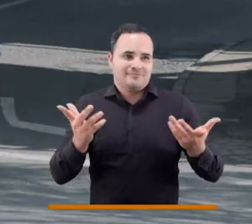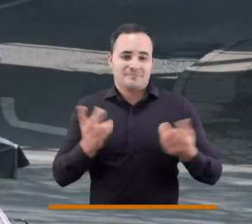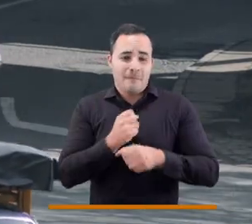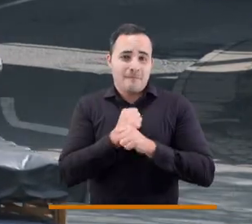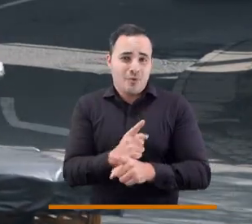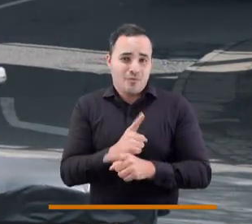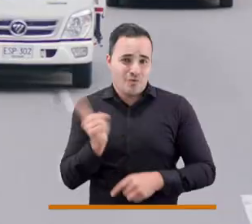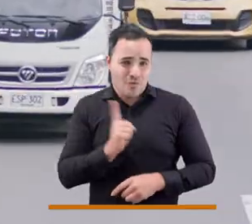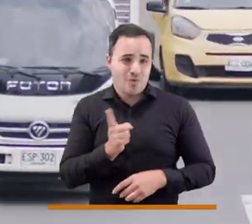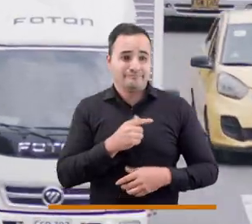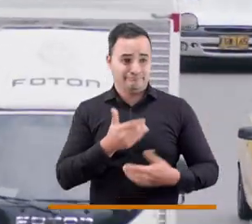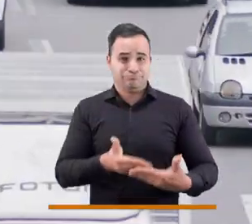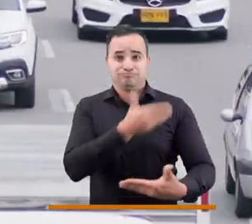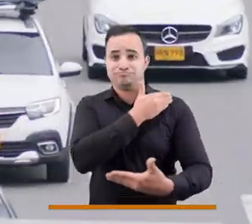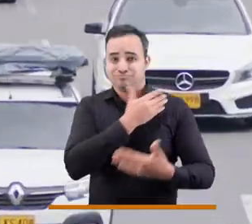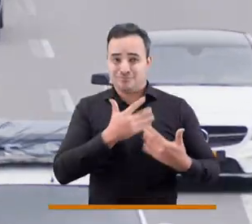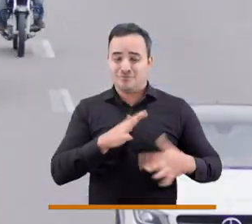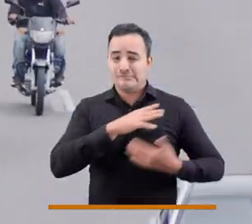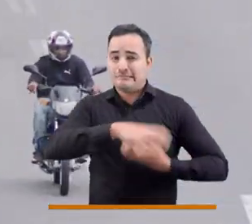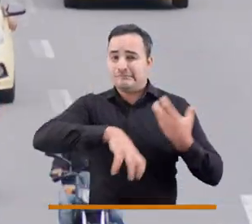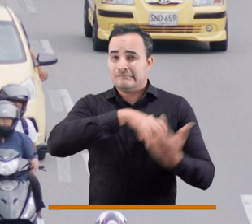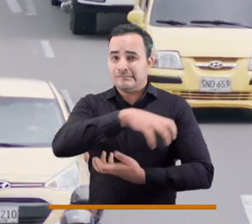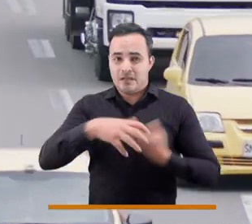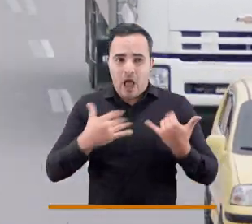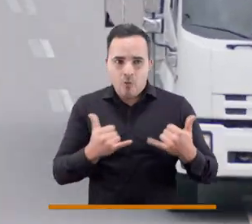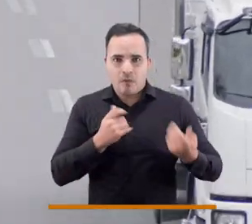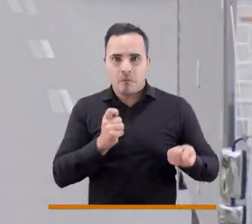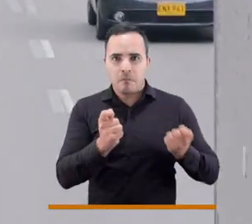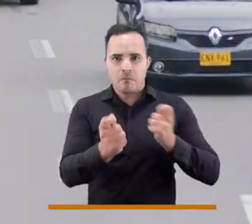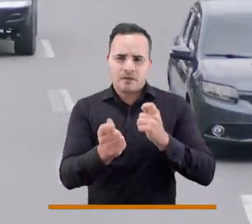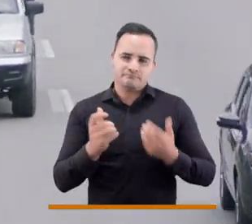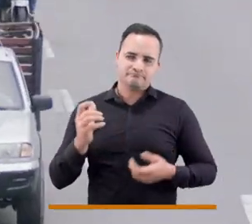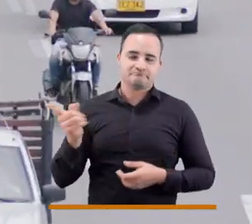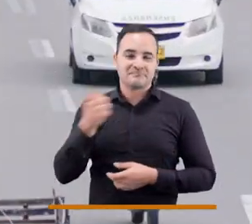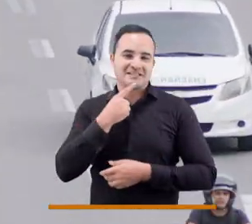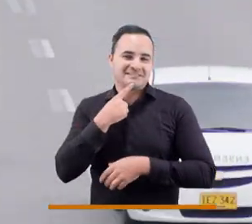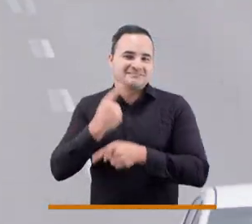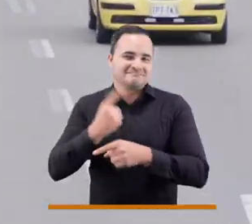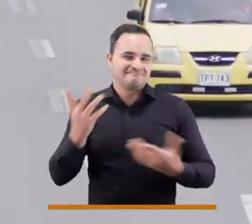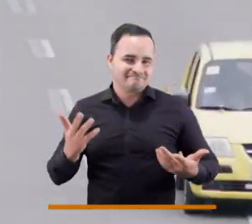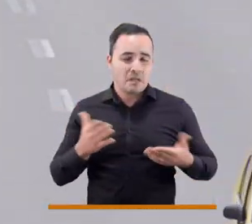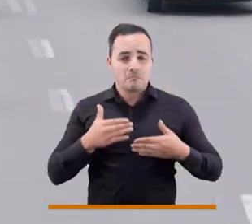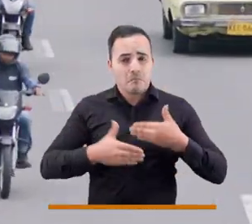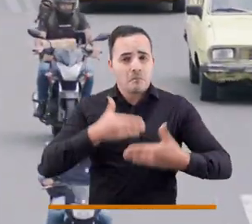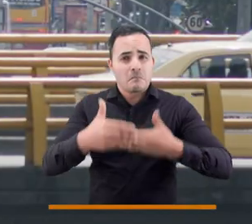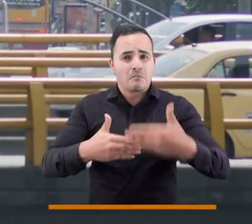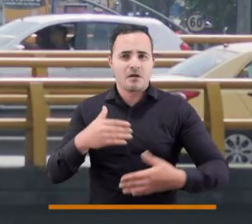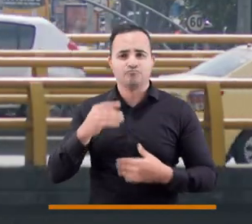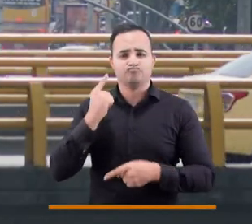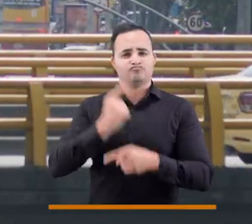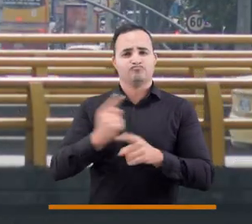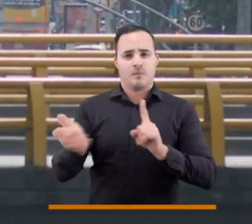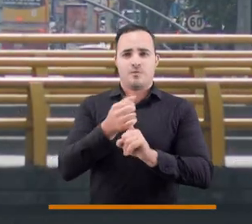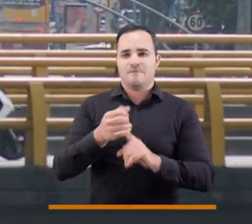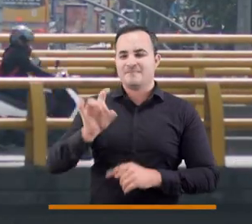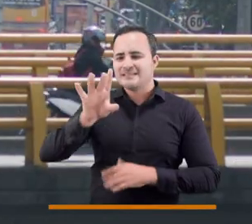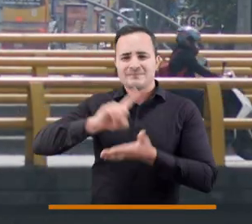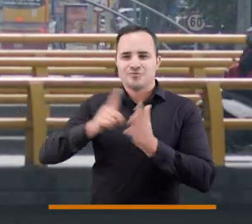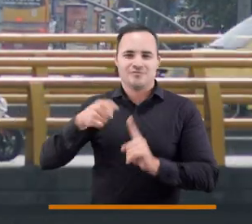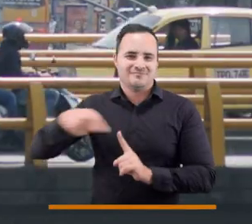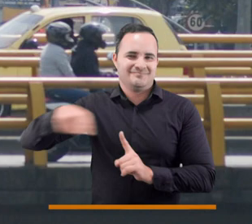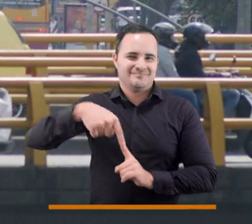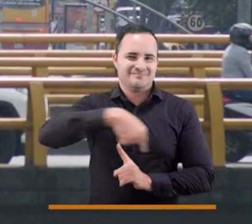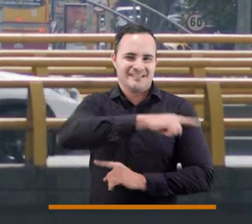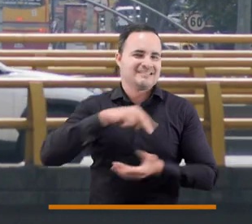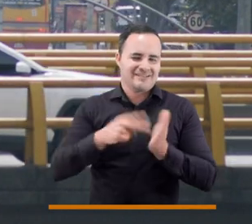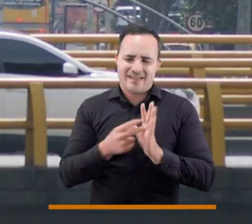desordenado durante décadas, pero Medellín va el camino. Por eso sí es posible decir que Medellín podría ser una ciudad de 15 minutos y también podría